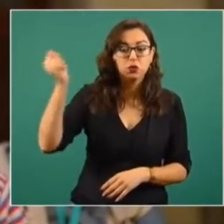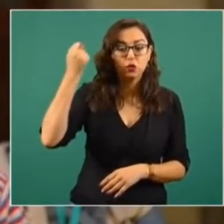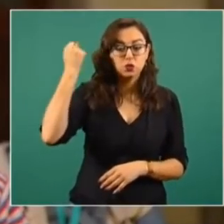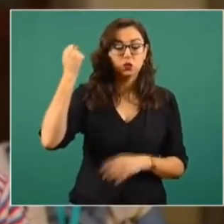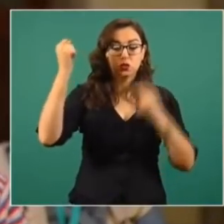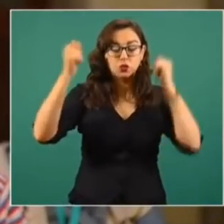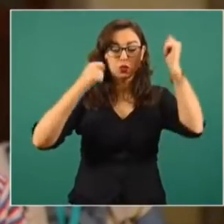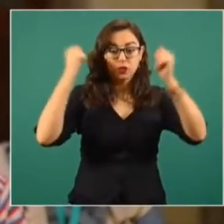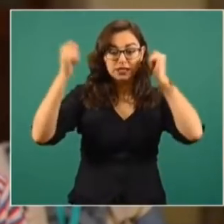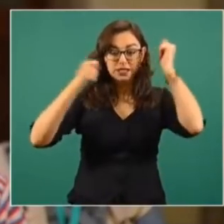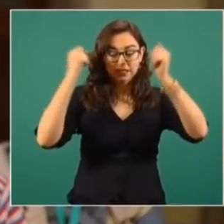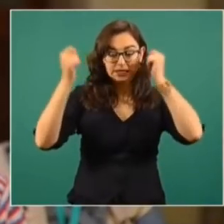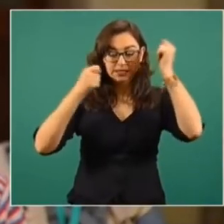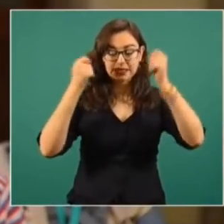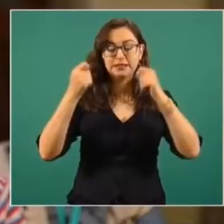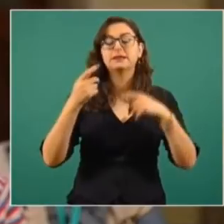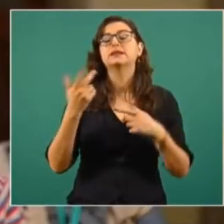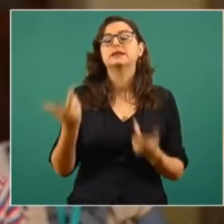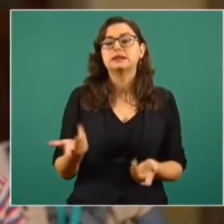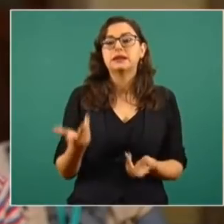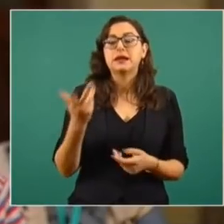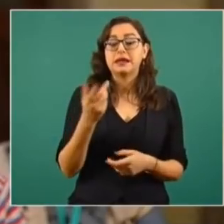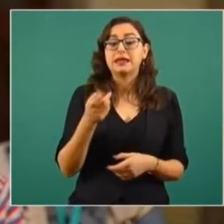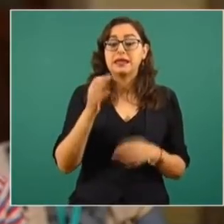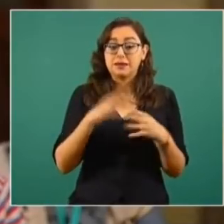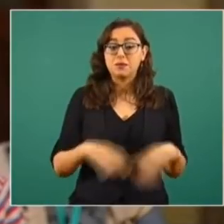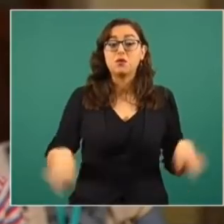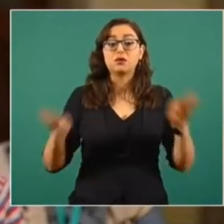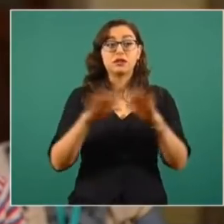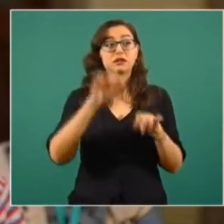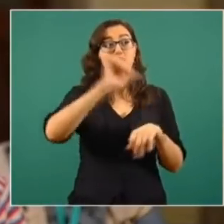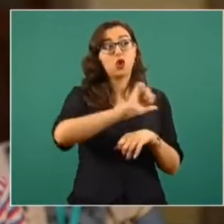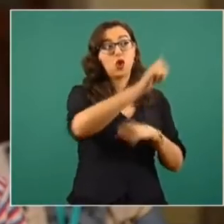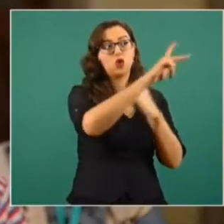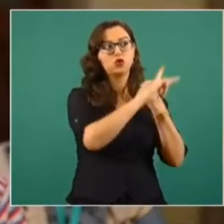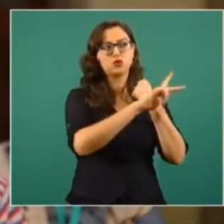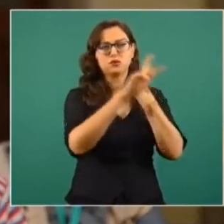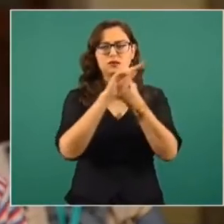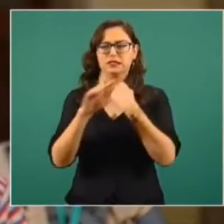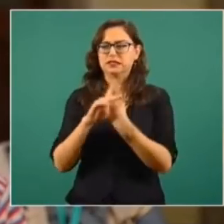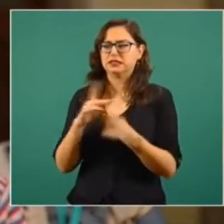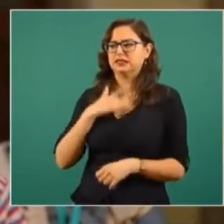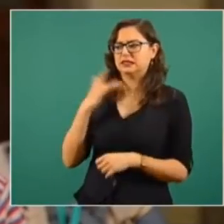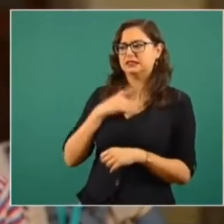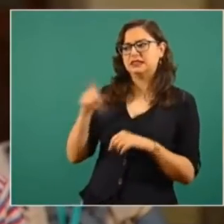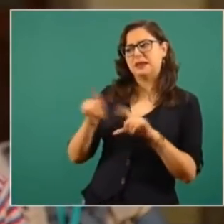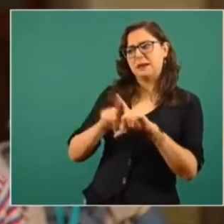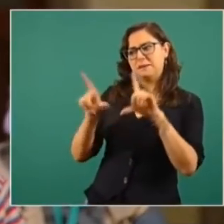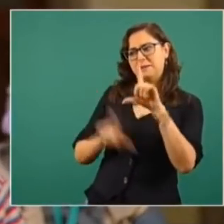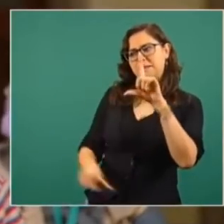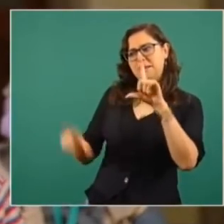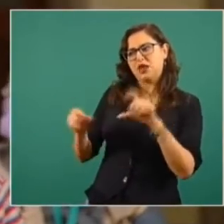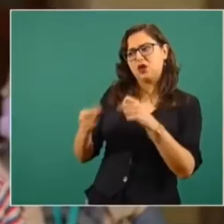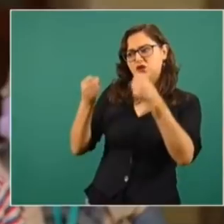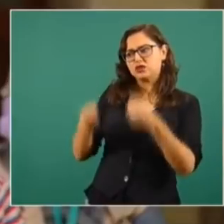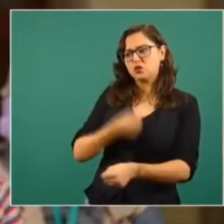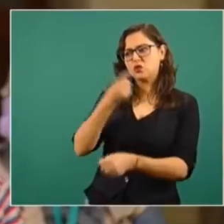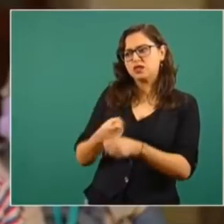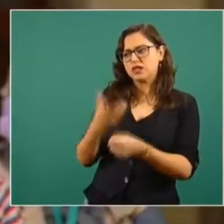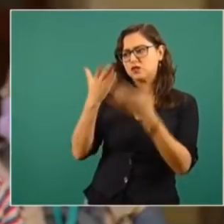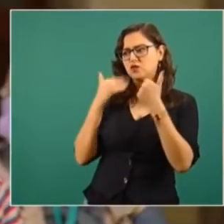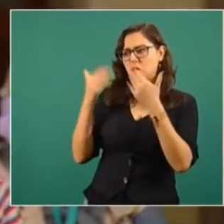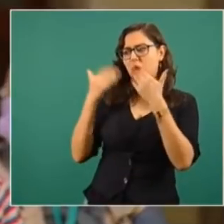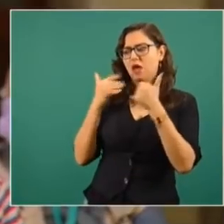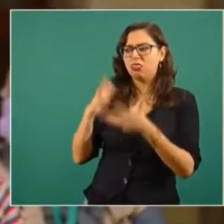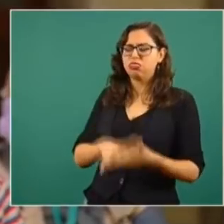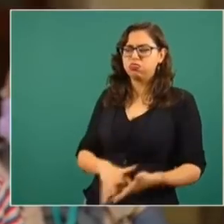cambiar la percepción de inseguridad que tiene México en otros países por una percepción positiva con una estrategia de